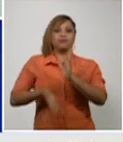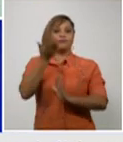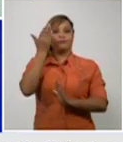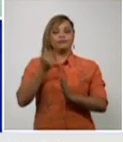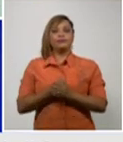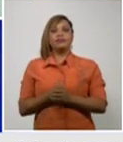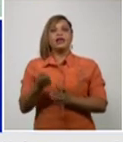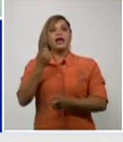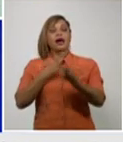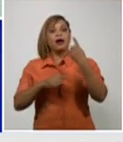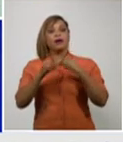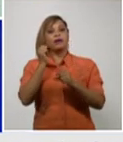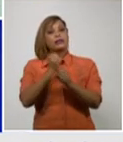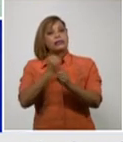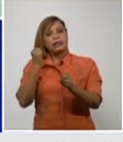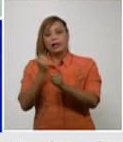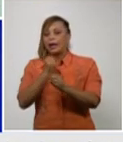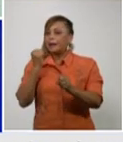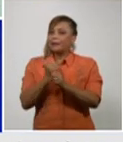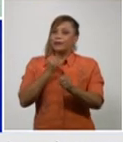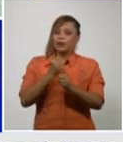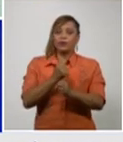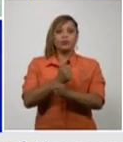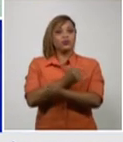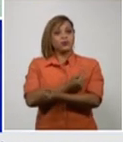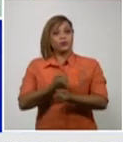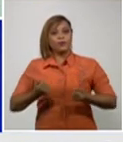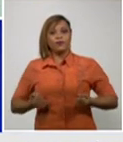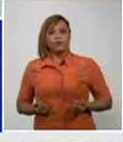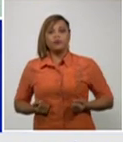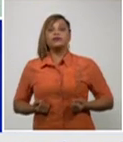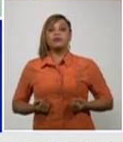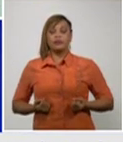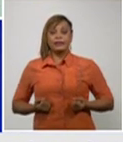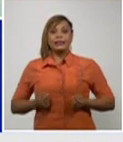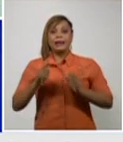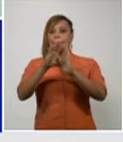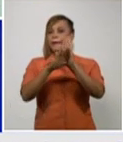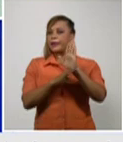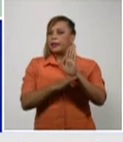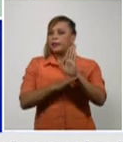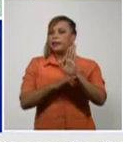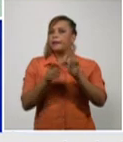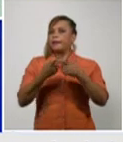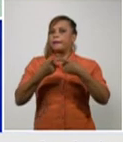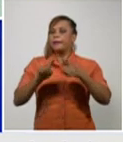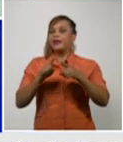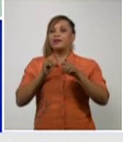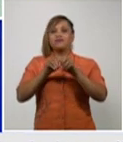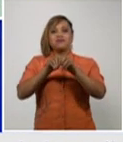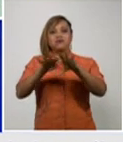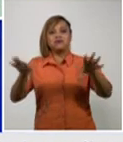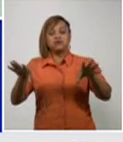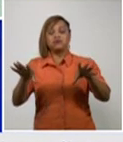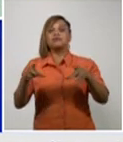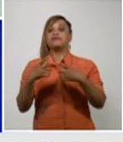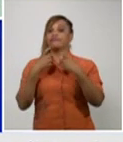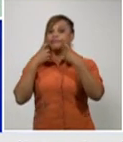del trabajo a pesar de los esfuerzos a pesar de las medidas pero todavía con una transmisión importante